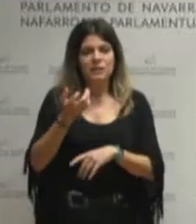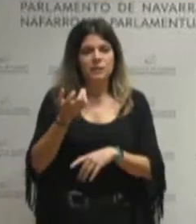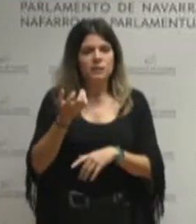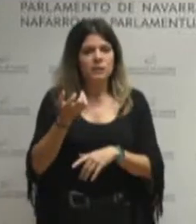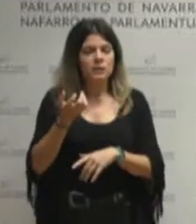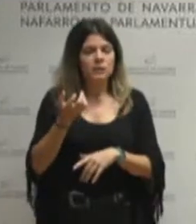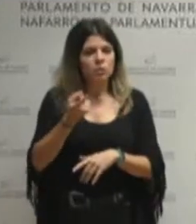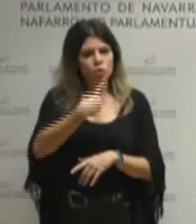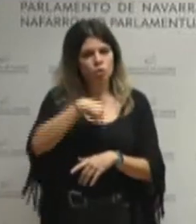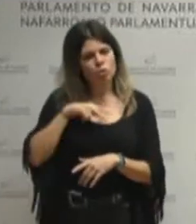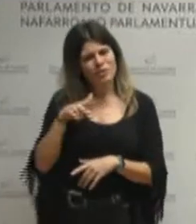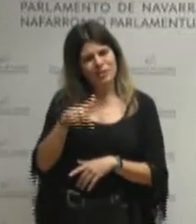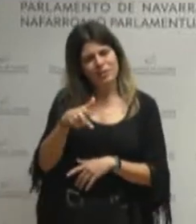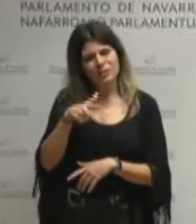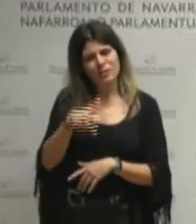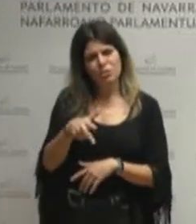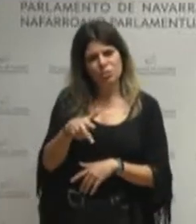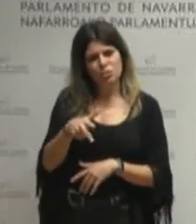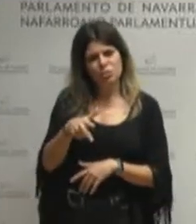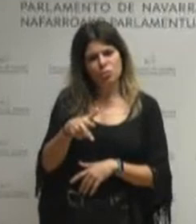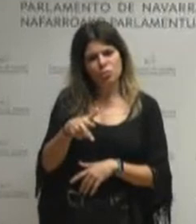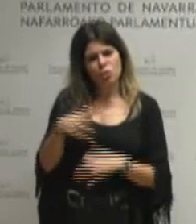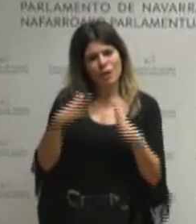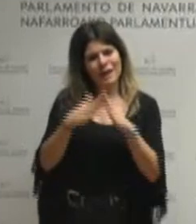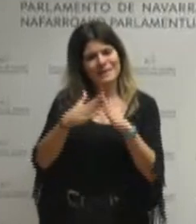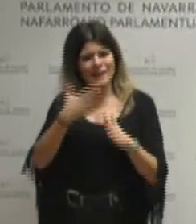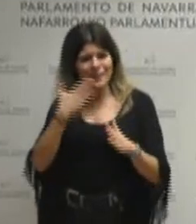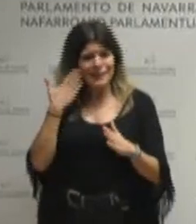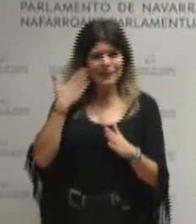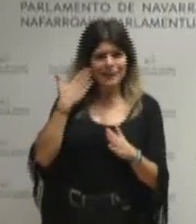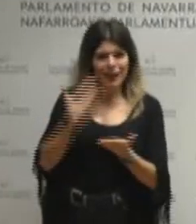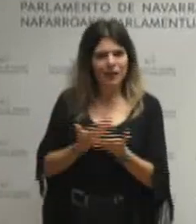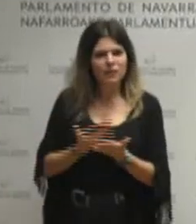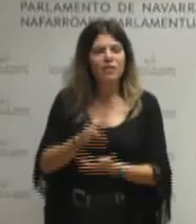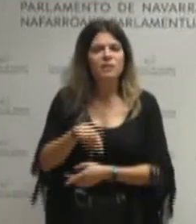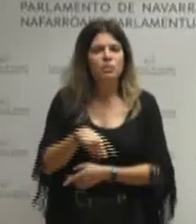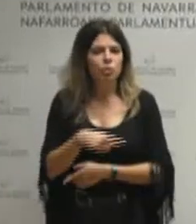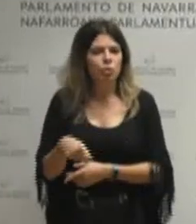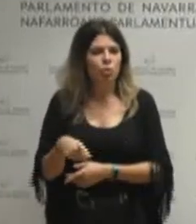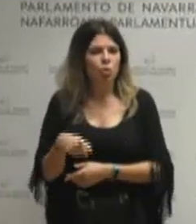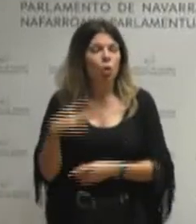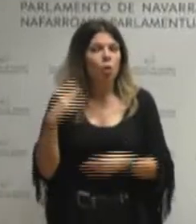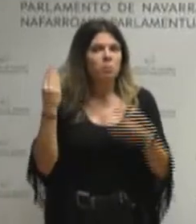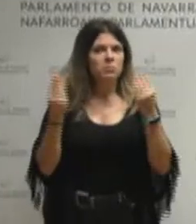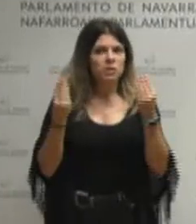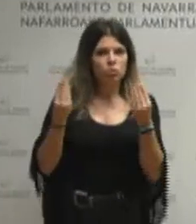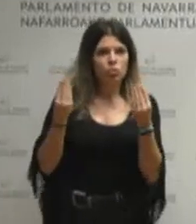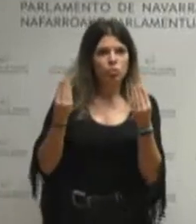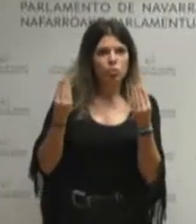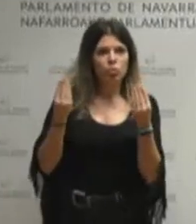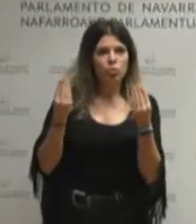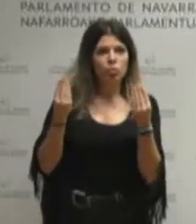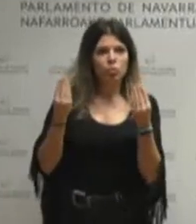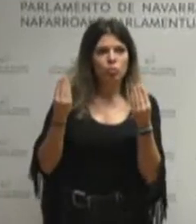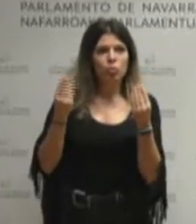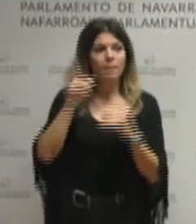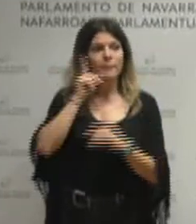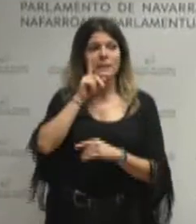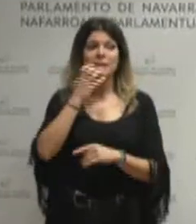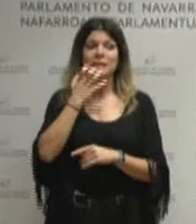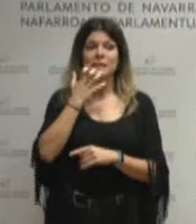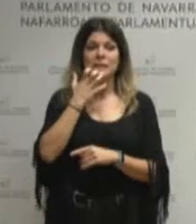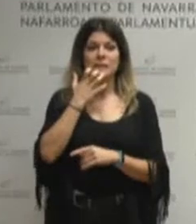realmente el derecho a una vivienda digna creo que sería mentir si no